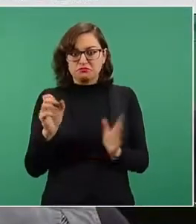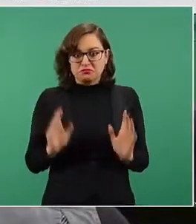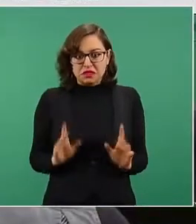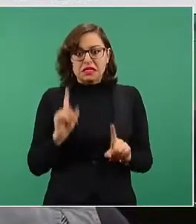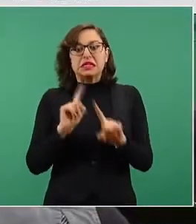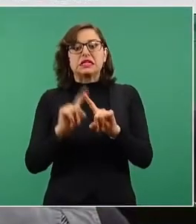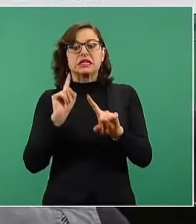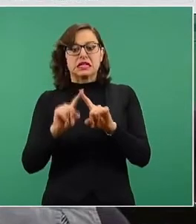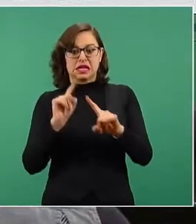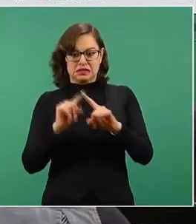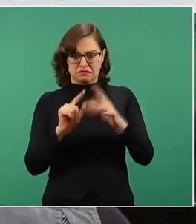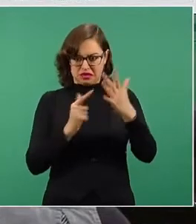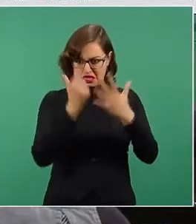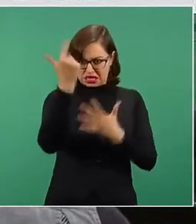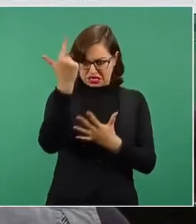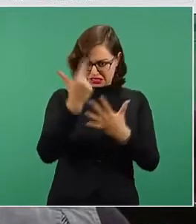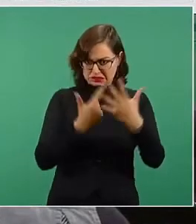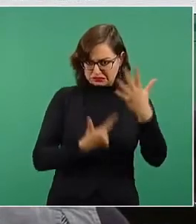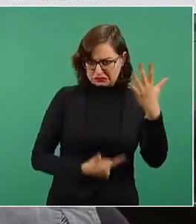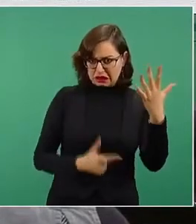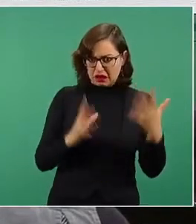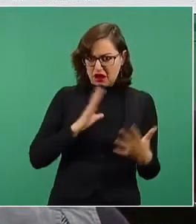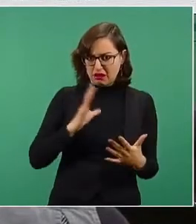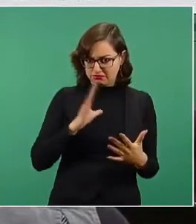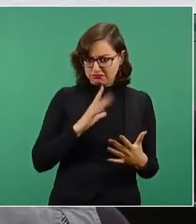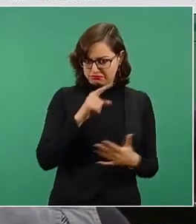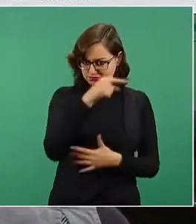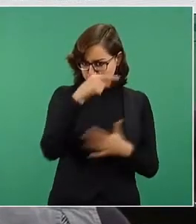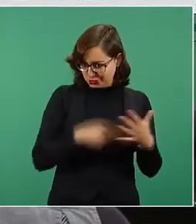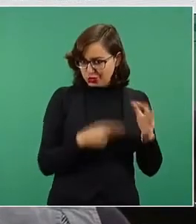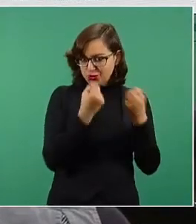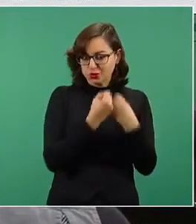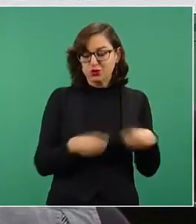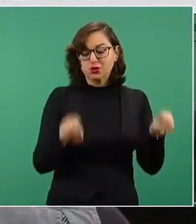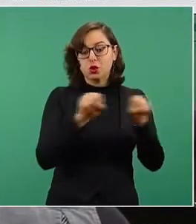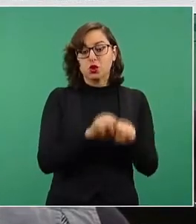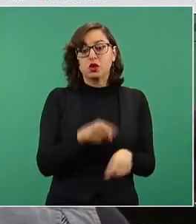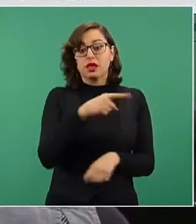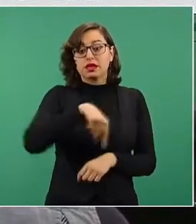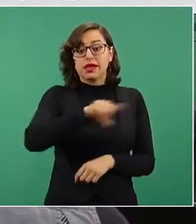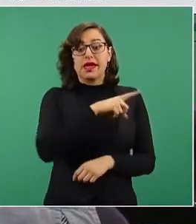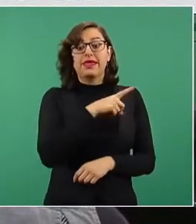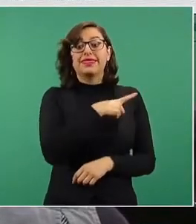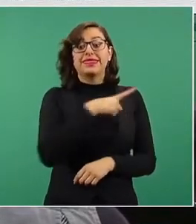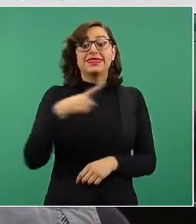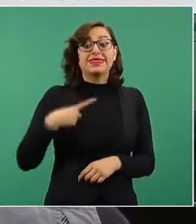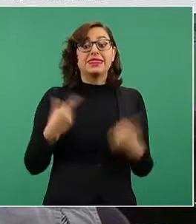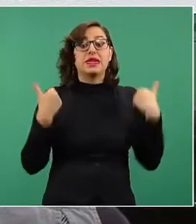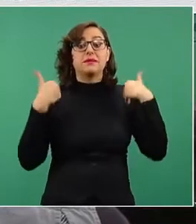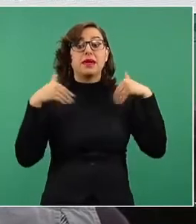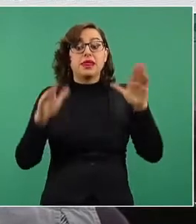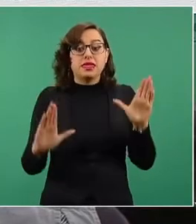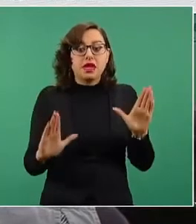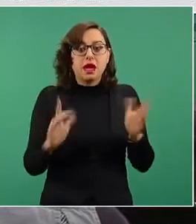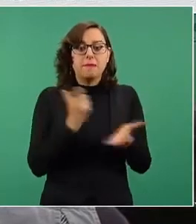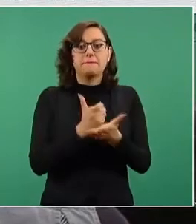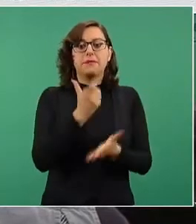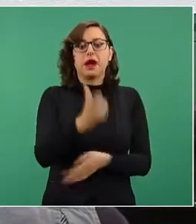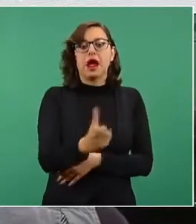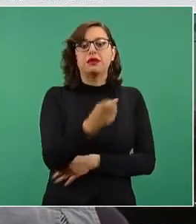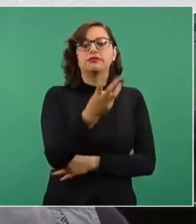también están en los socios estos. Estas tiendas pagarían 24 mil pesos porque pagarían 3.10